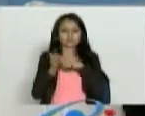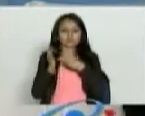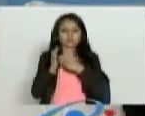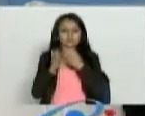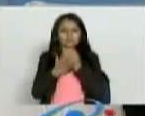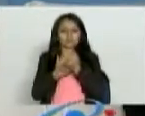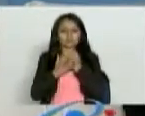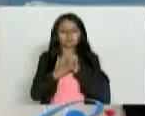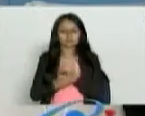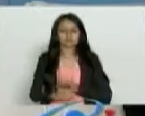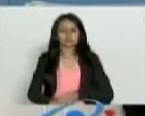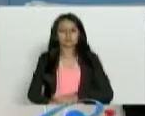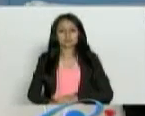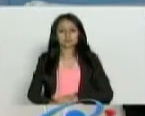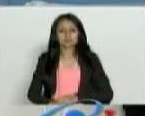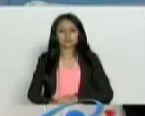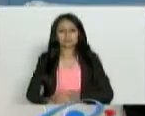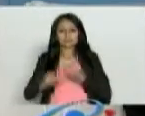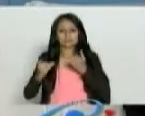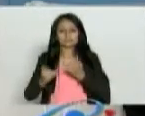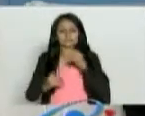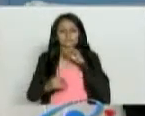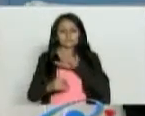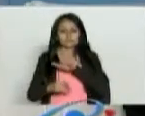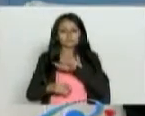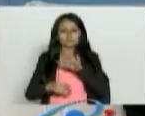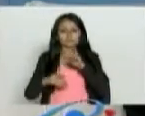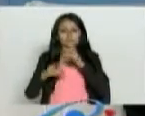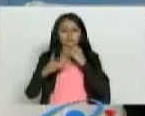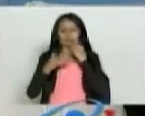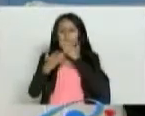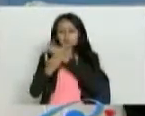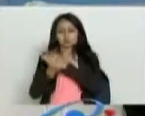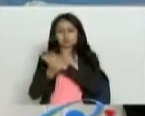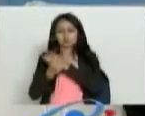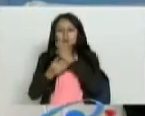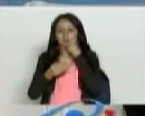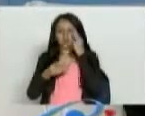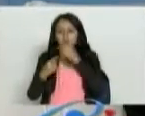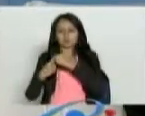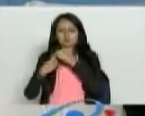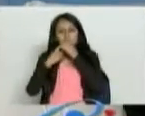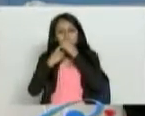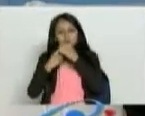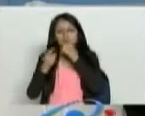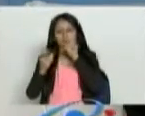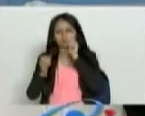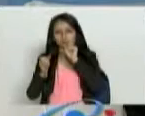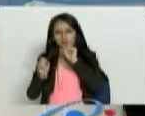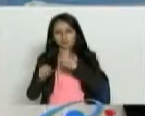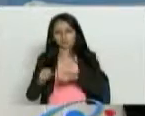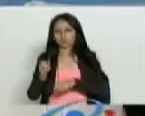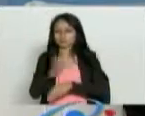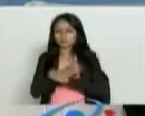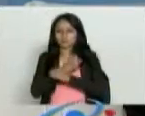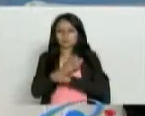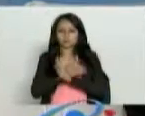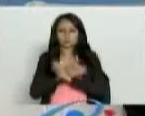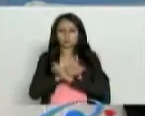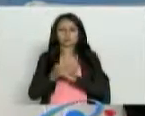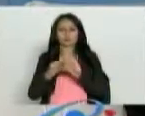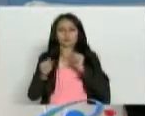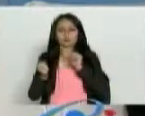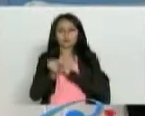complementarios. Pero usted debe seguir de la mano con su neurólogo. Y el tratamiento de la toxina botulínica es el